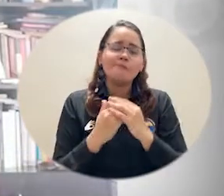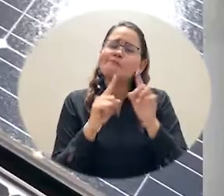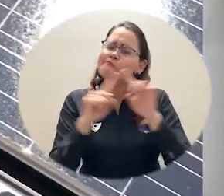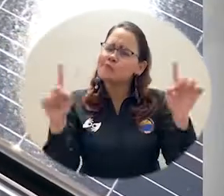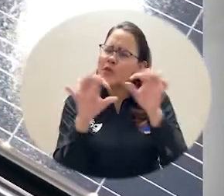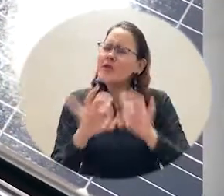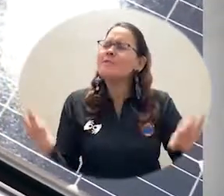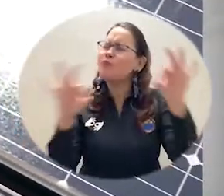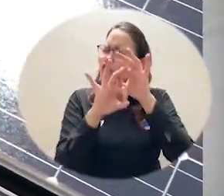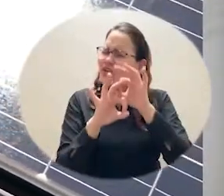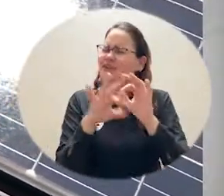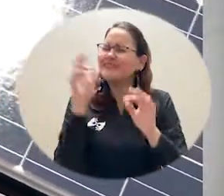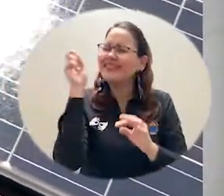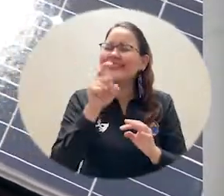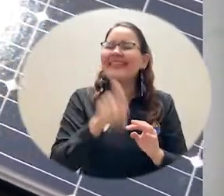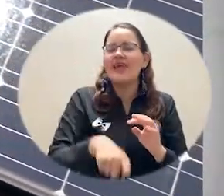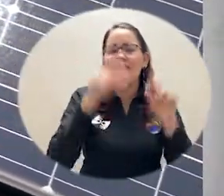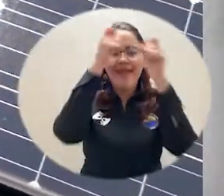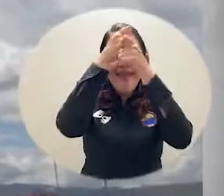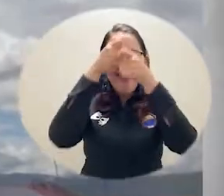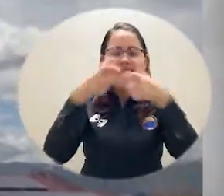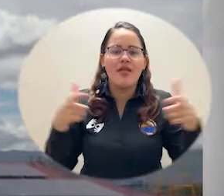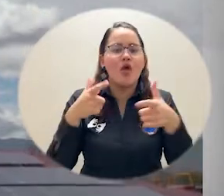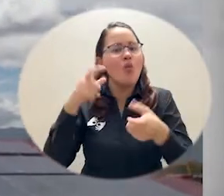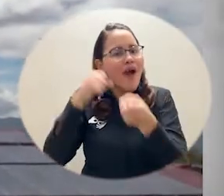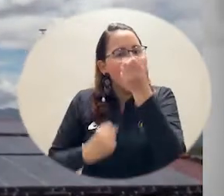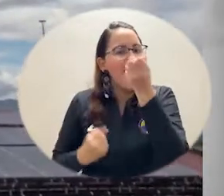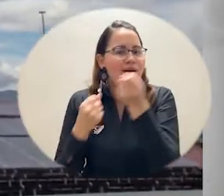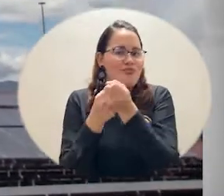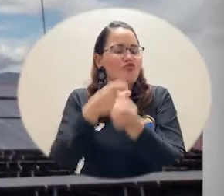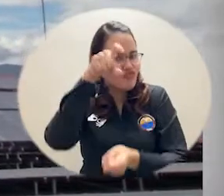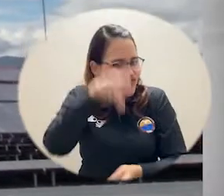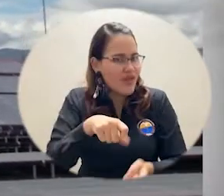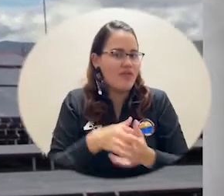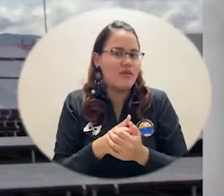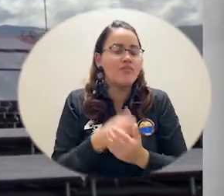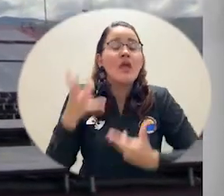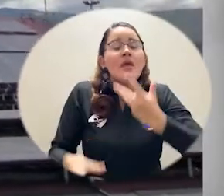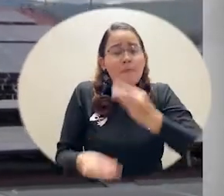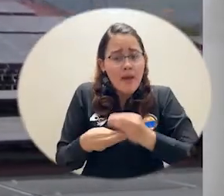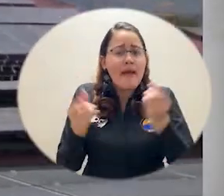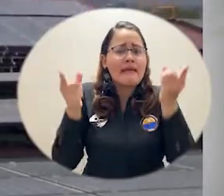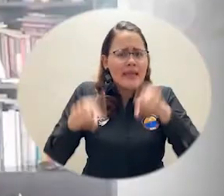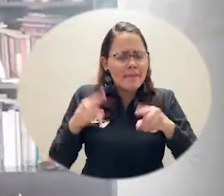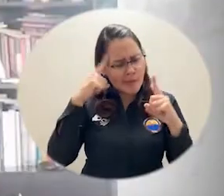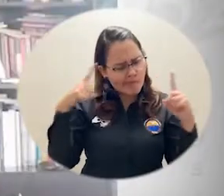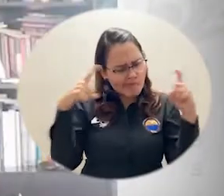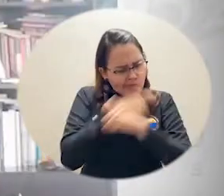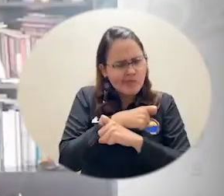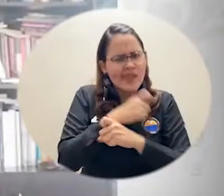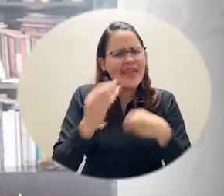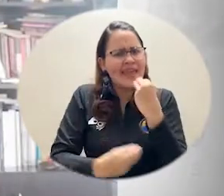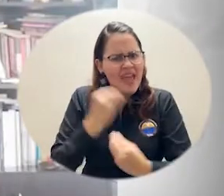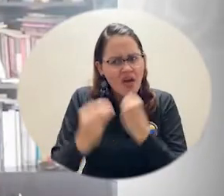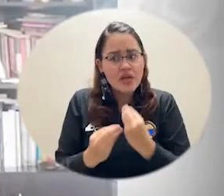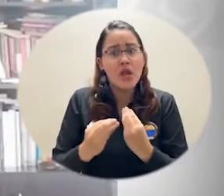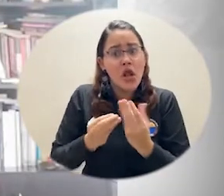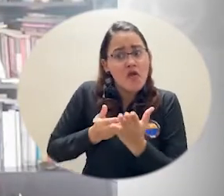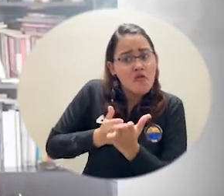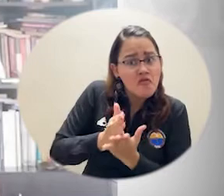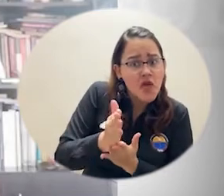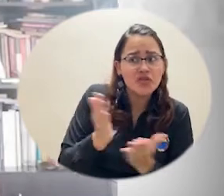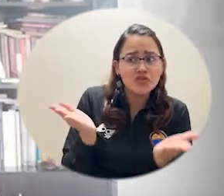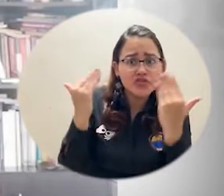respecto. Y un tercer elemento, los cambios en que puede estar produciendo esta matriz energética en perspectivas también de